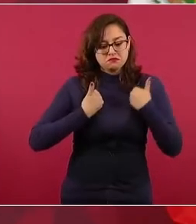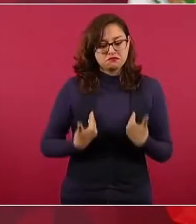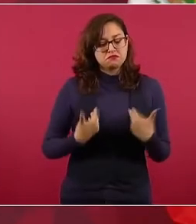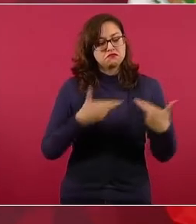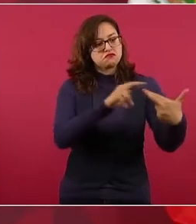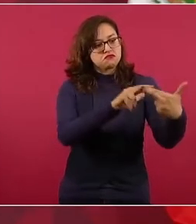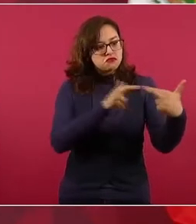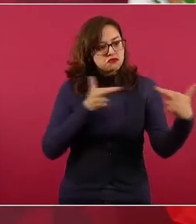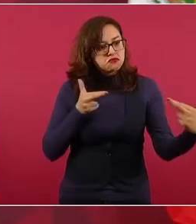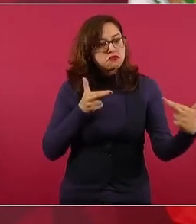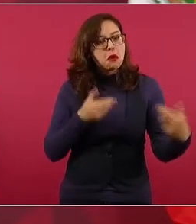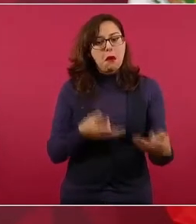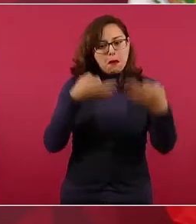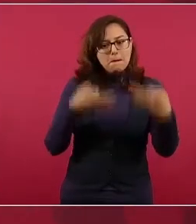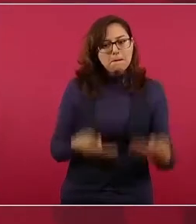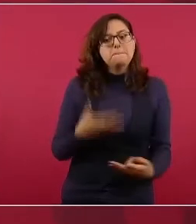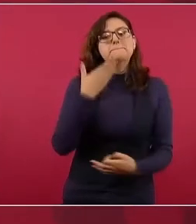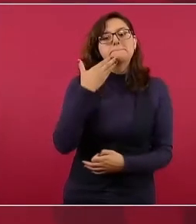opinión de él.